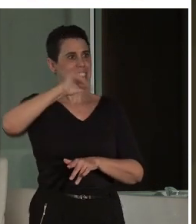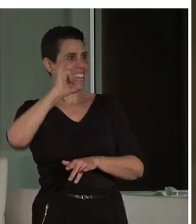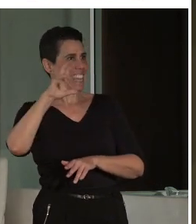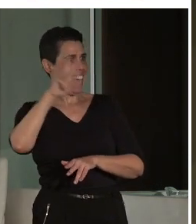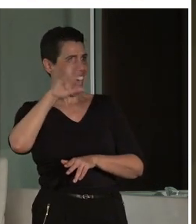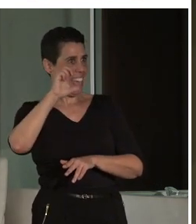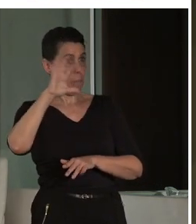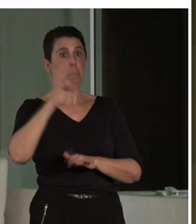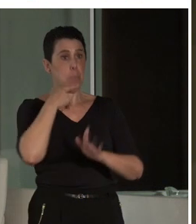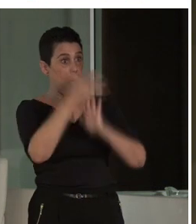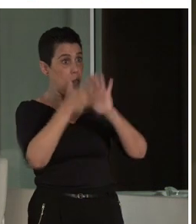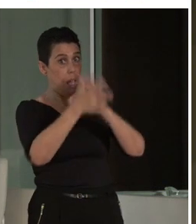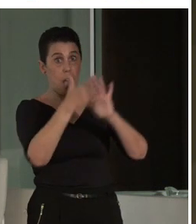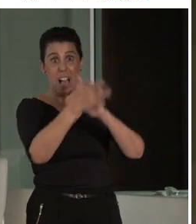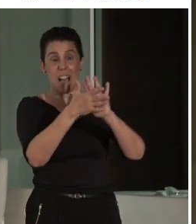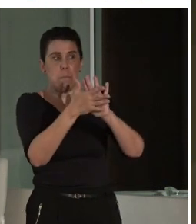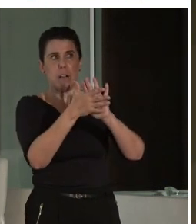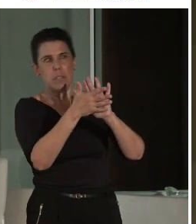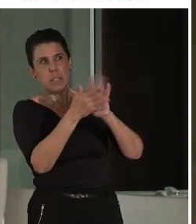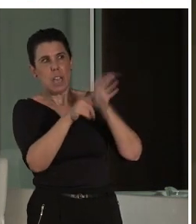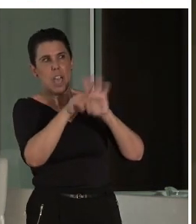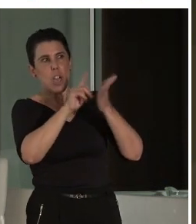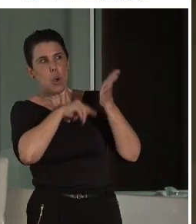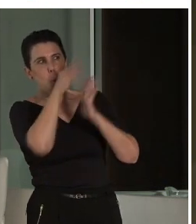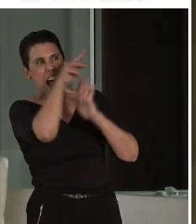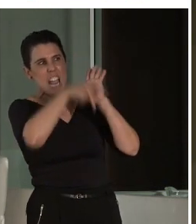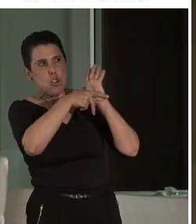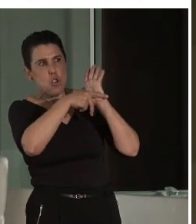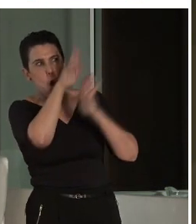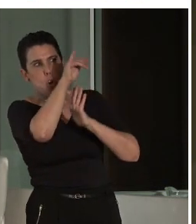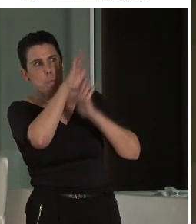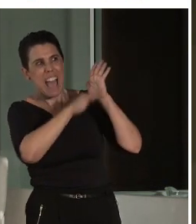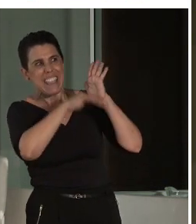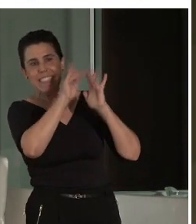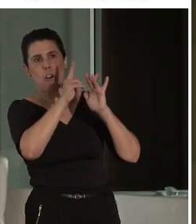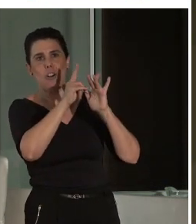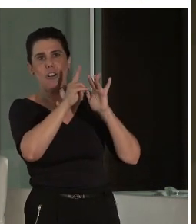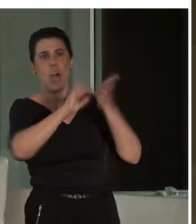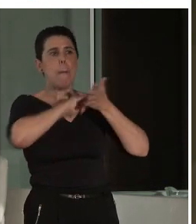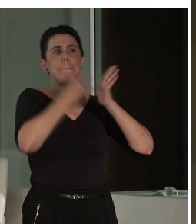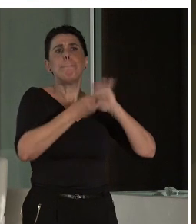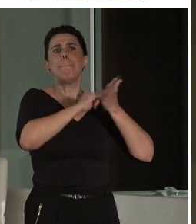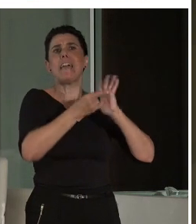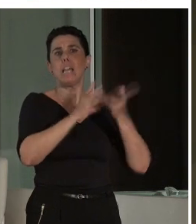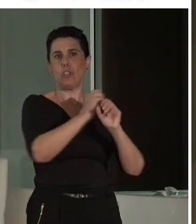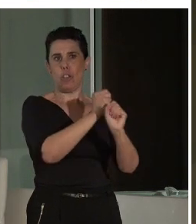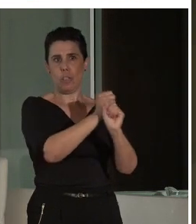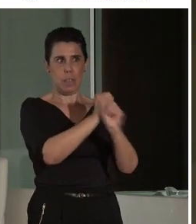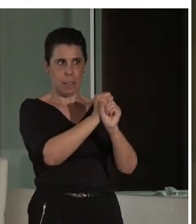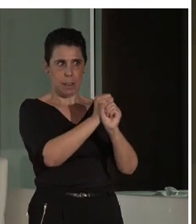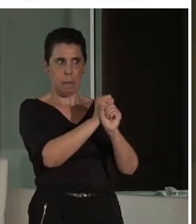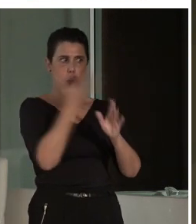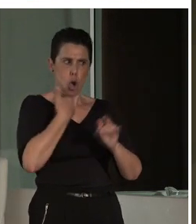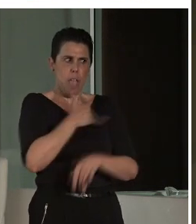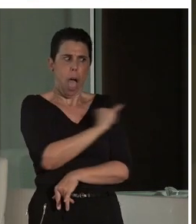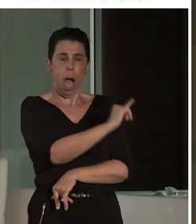realmente no son tanto estándares como metodologías de trabajo, ¿no? O sea, existen esas metodologías de trabajo, como muy bien expresaste